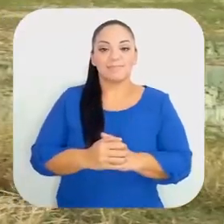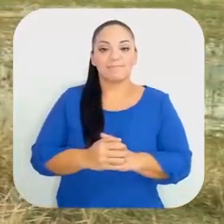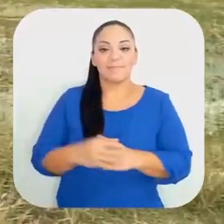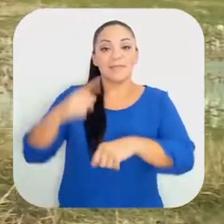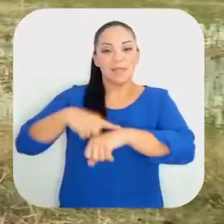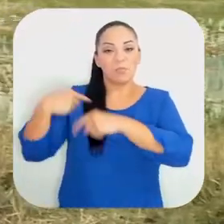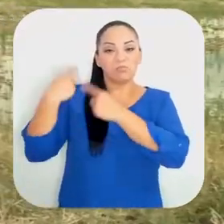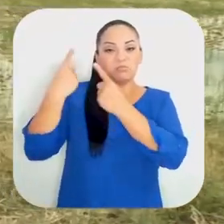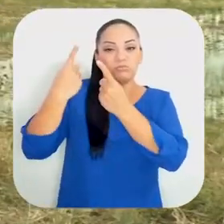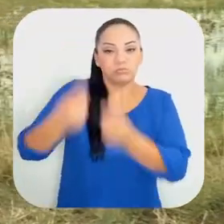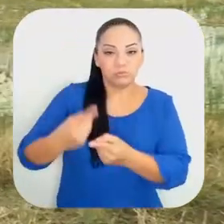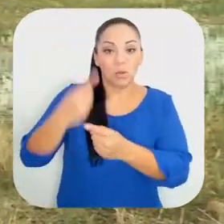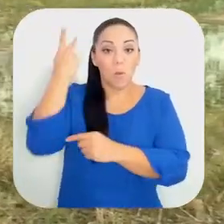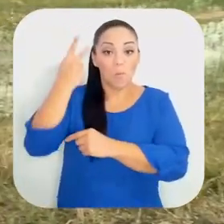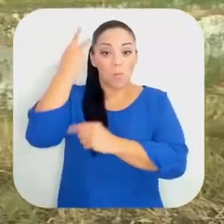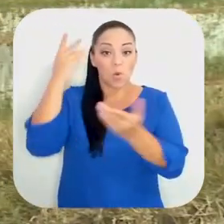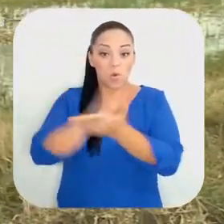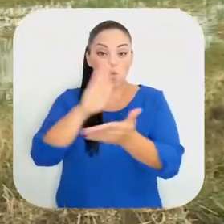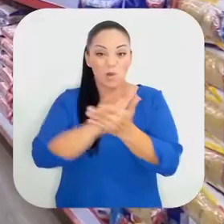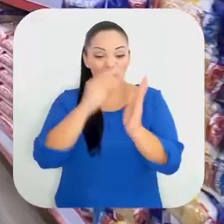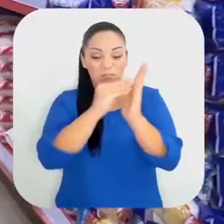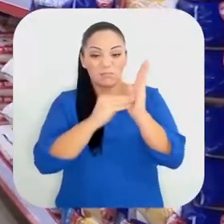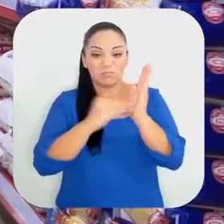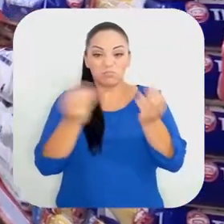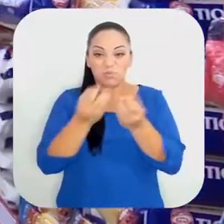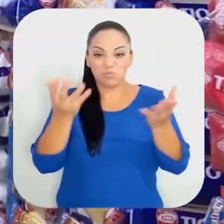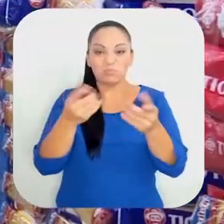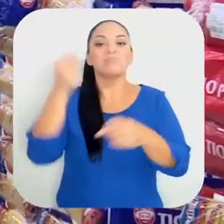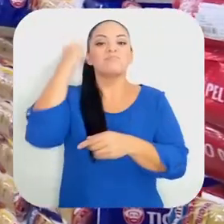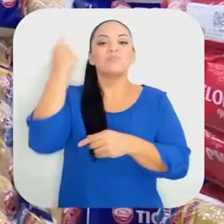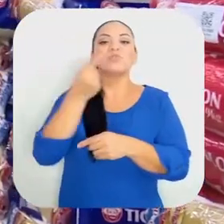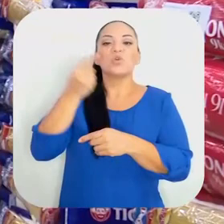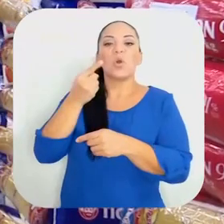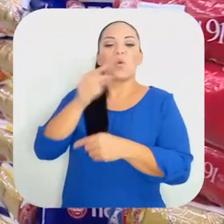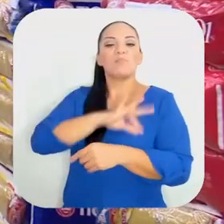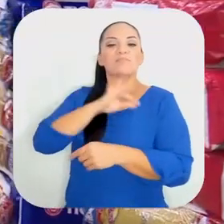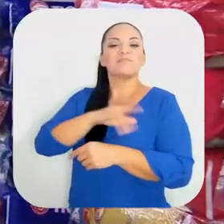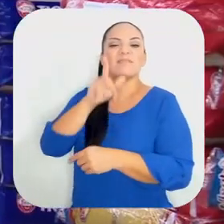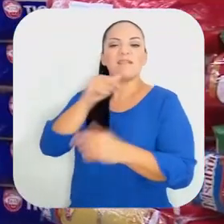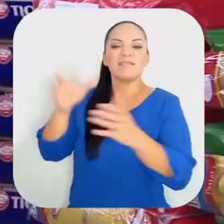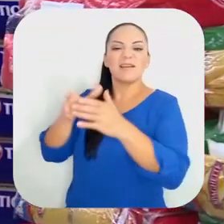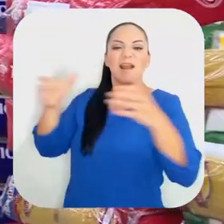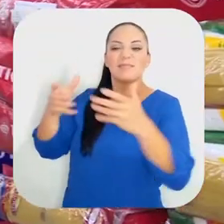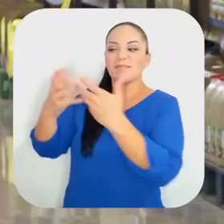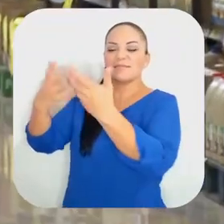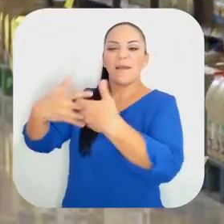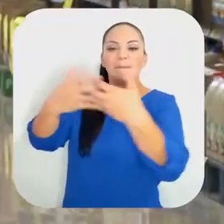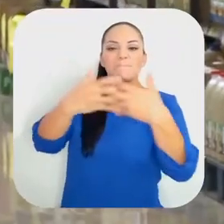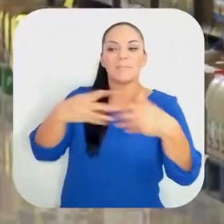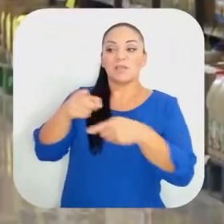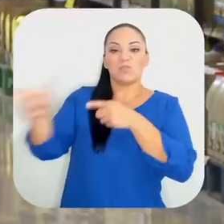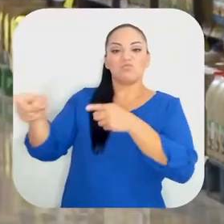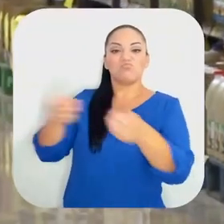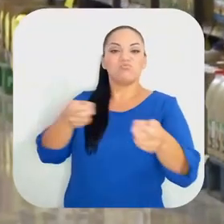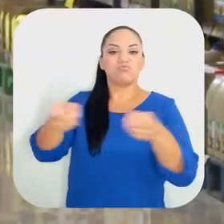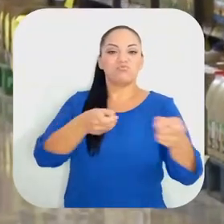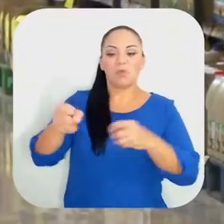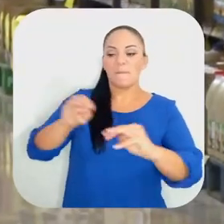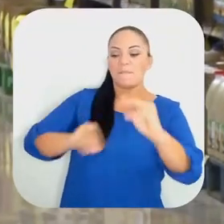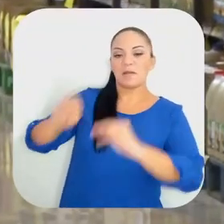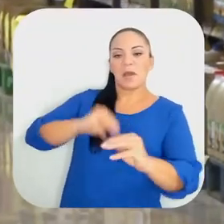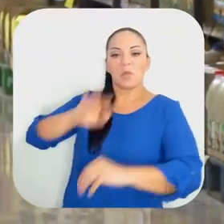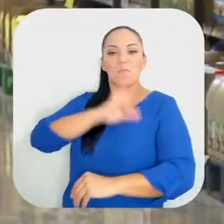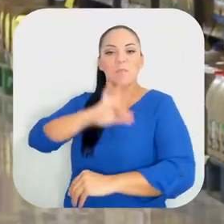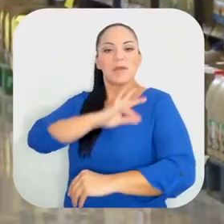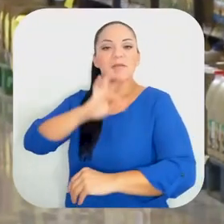Desde hace mucho tiempo, todas las políticas públicas fueron pensadas en unos cuantos. En los grandes industriales que controlaban el